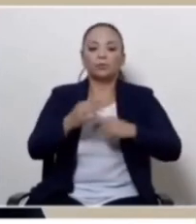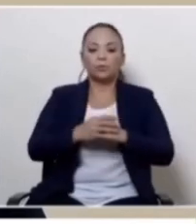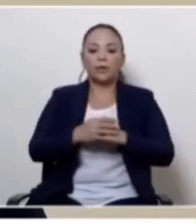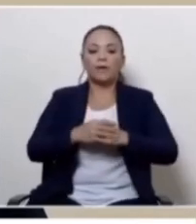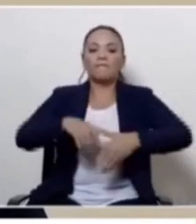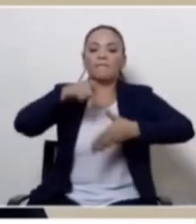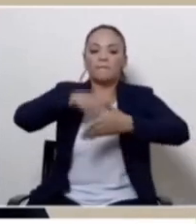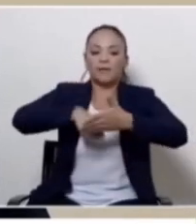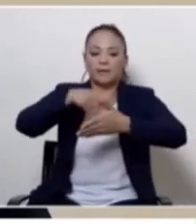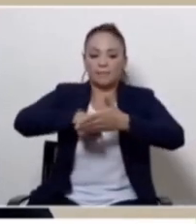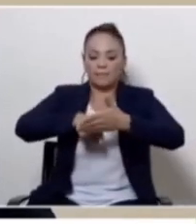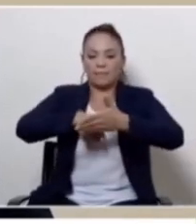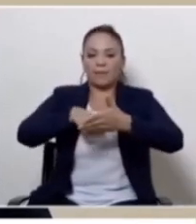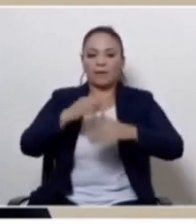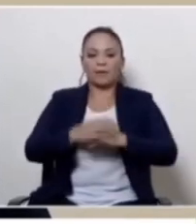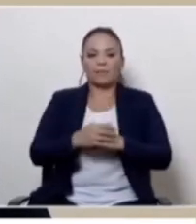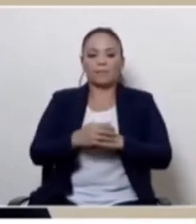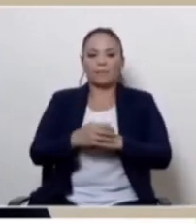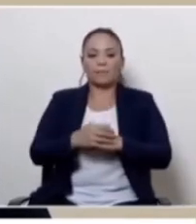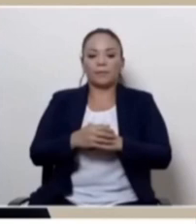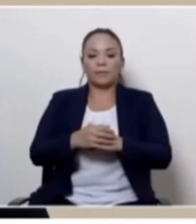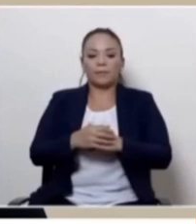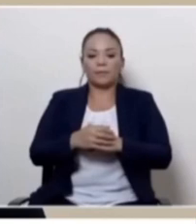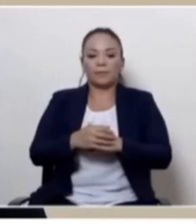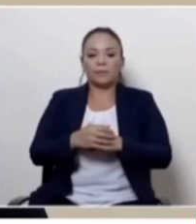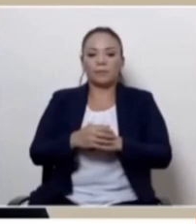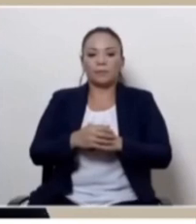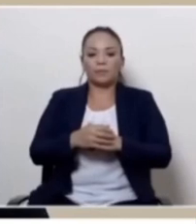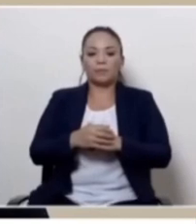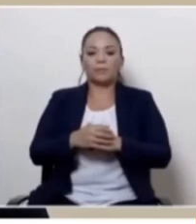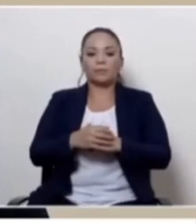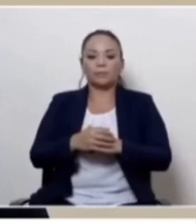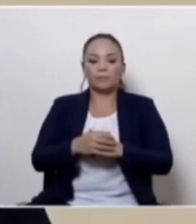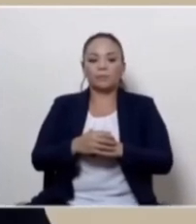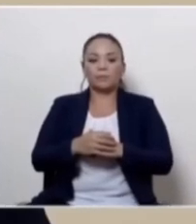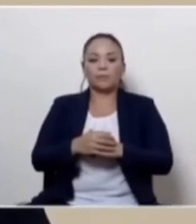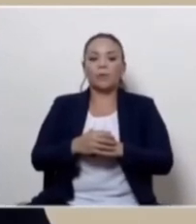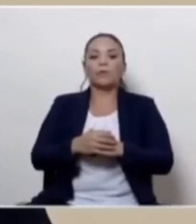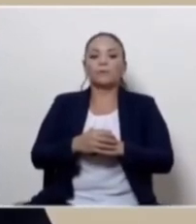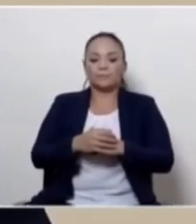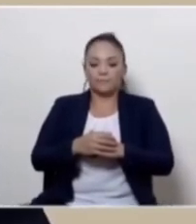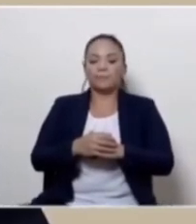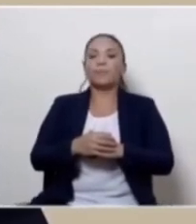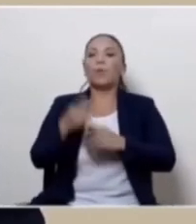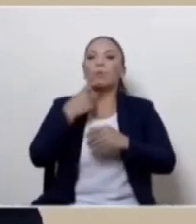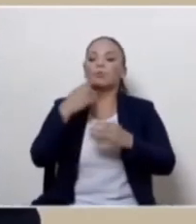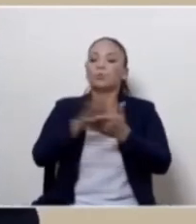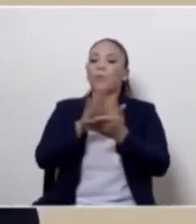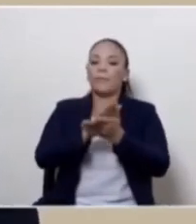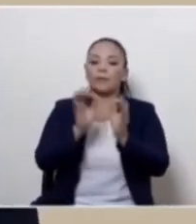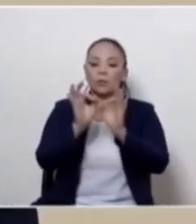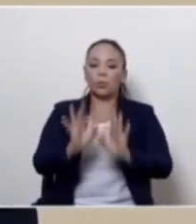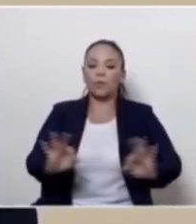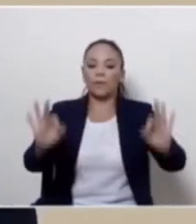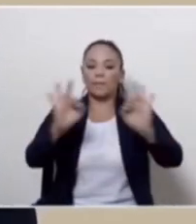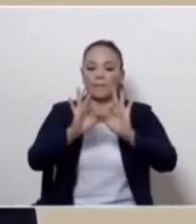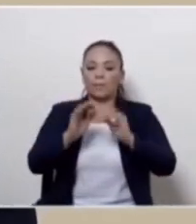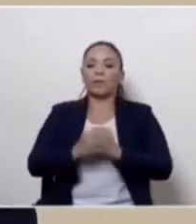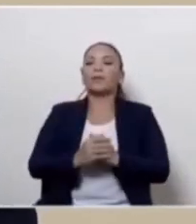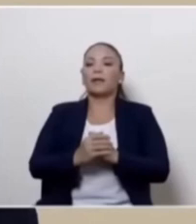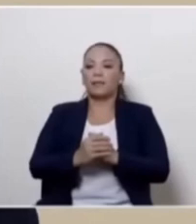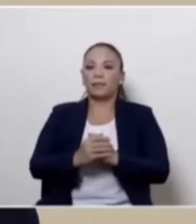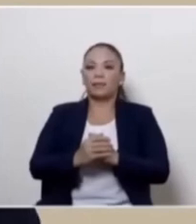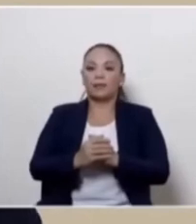firmar un decreto muy importante que es